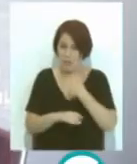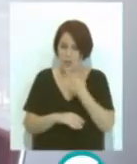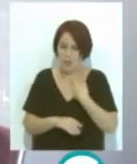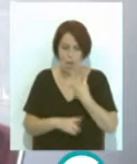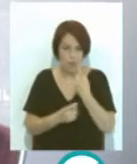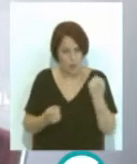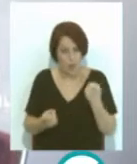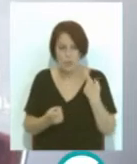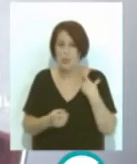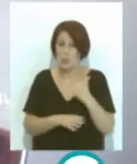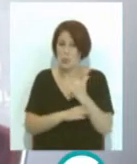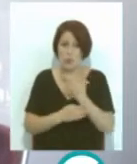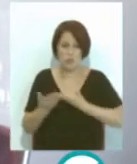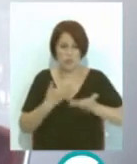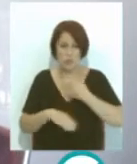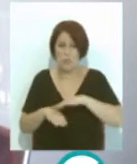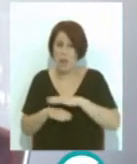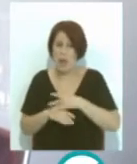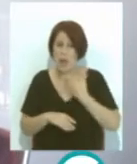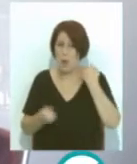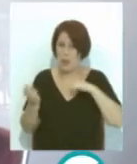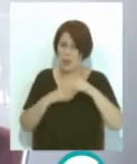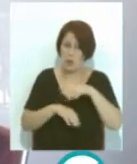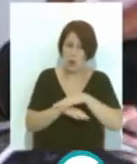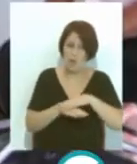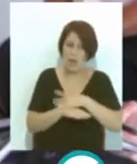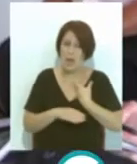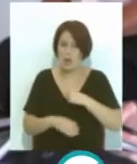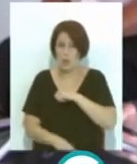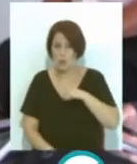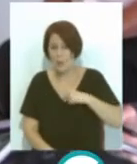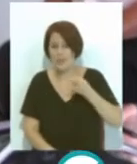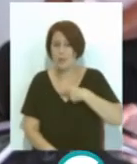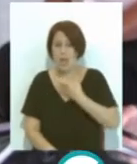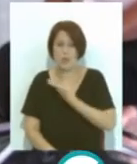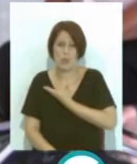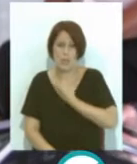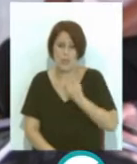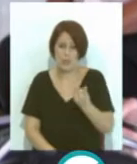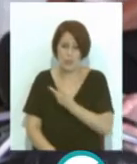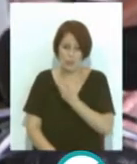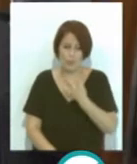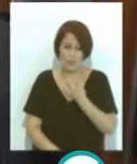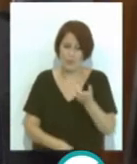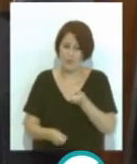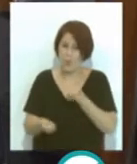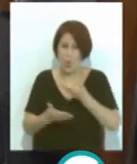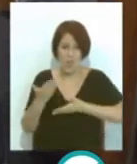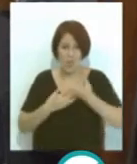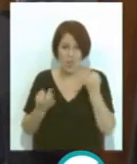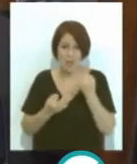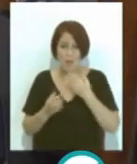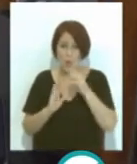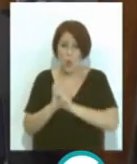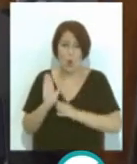engranaje institucional para la coordinación de operaciones entre gobierno comunidad autónoma y ayuntamiento que en base a este plan tienen que elaborar su propio